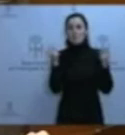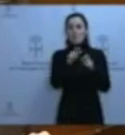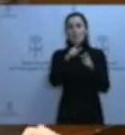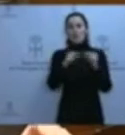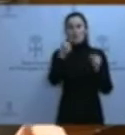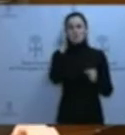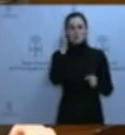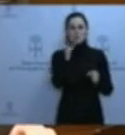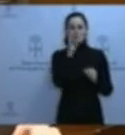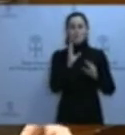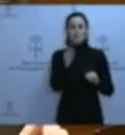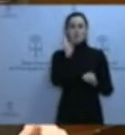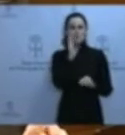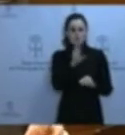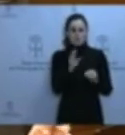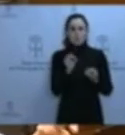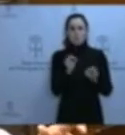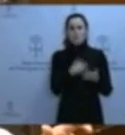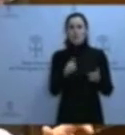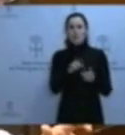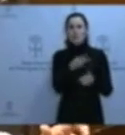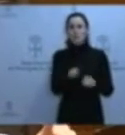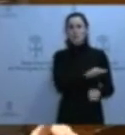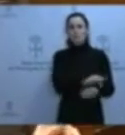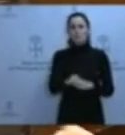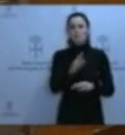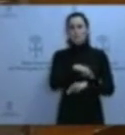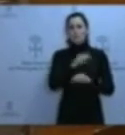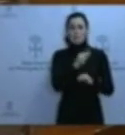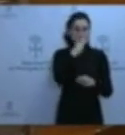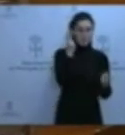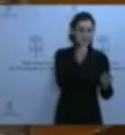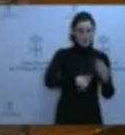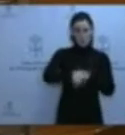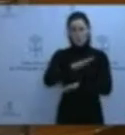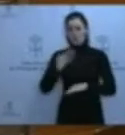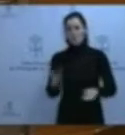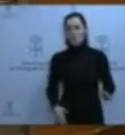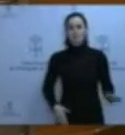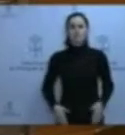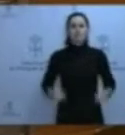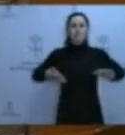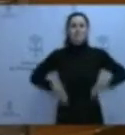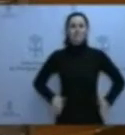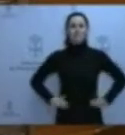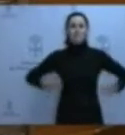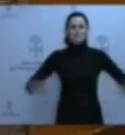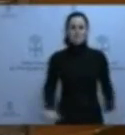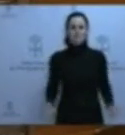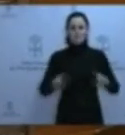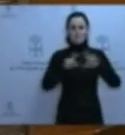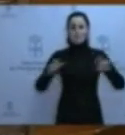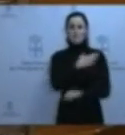través de una estructura de corrupción que desviaba millones de euros de las escuelas públicas a los bolsillos privados de políticos y empresas amigas,